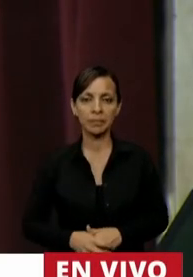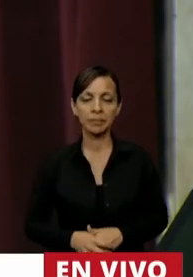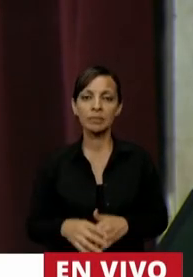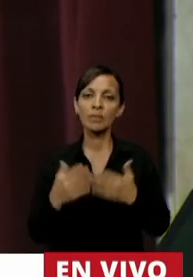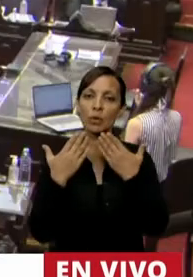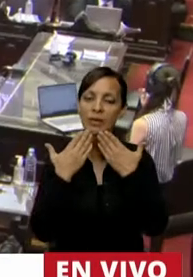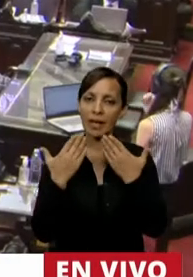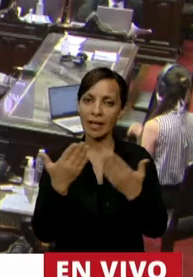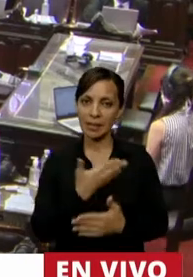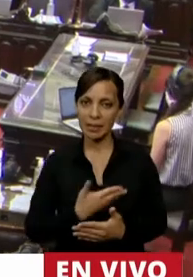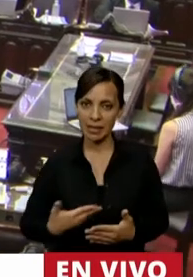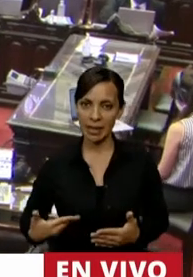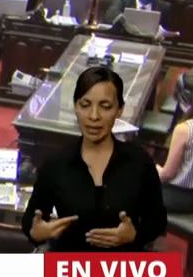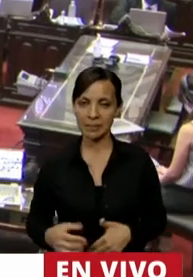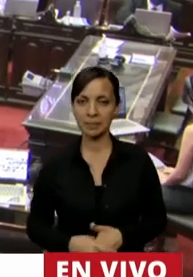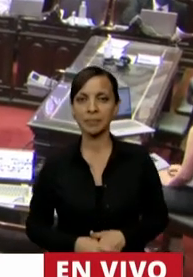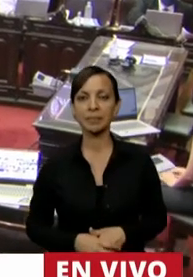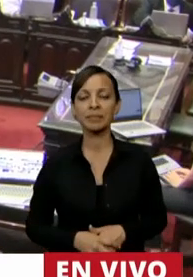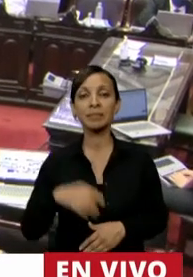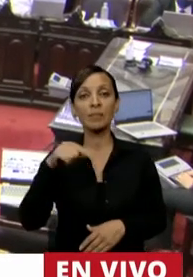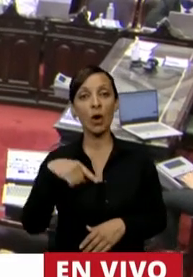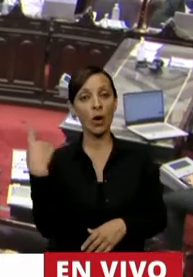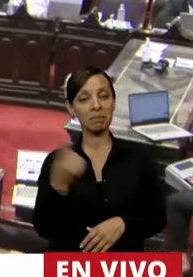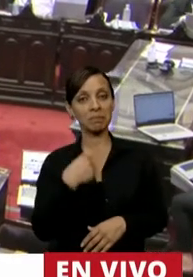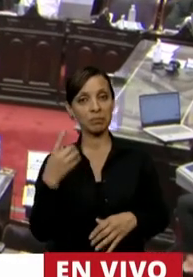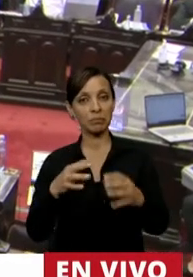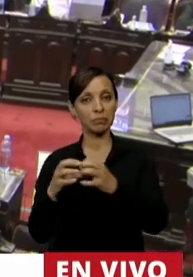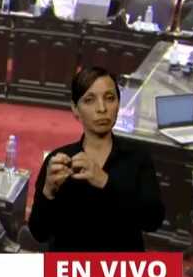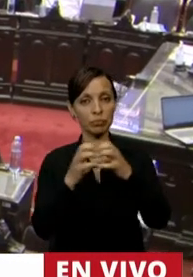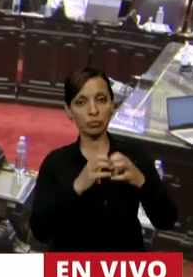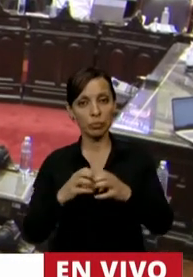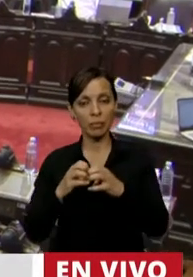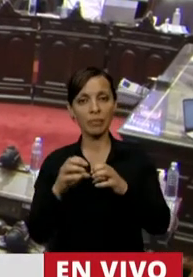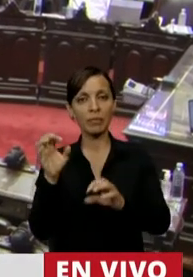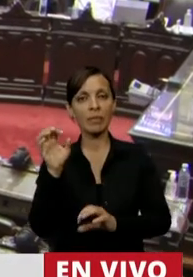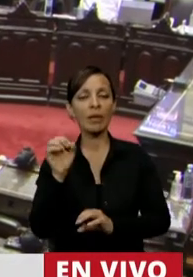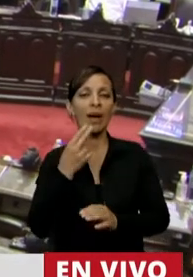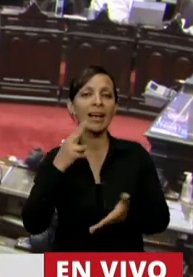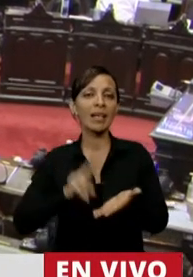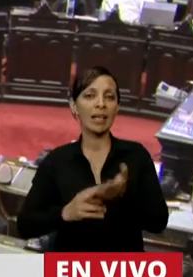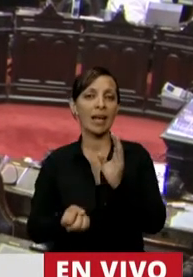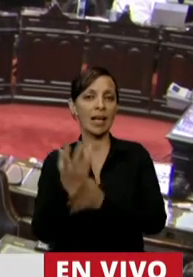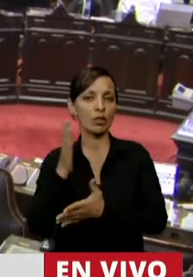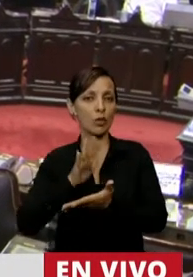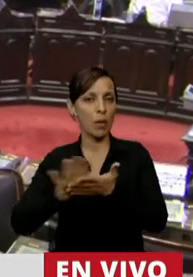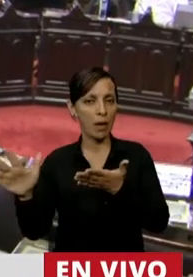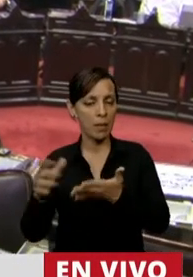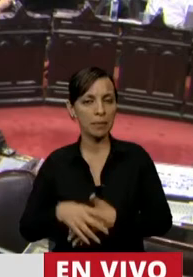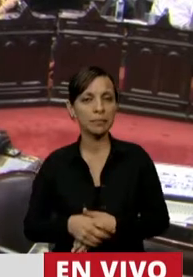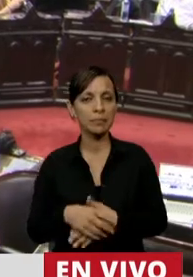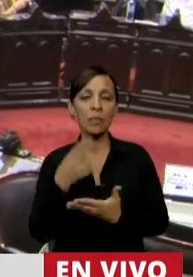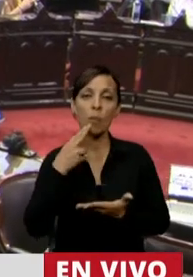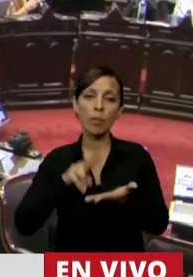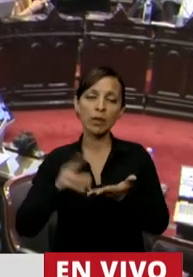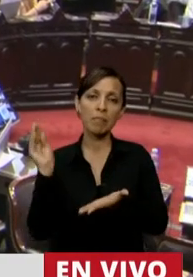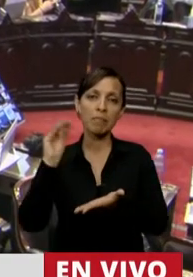Gracias, señor Presidente. Hoy estamos tratando la creación de un nuevo impuesto. Un impuesto más que se